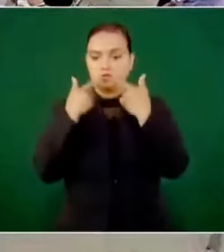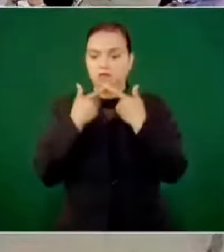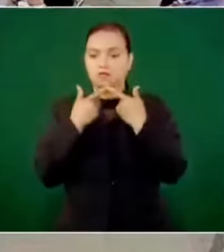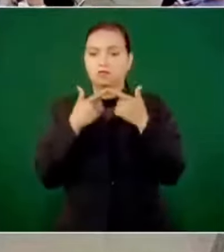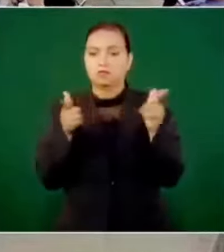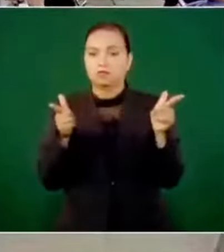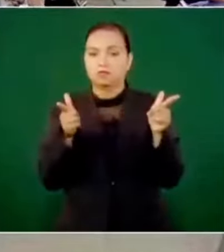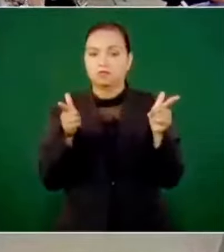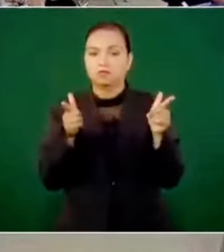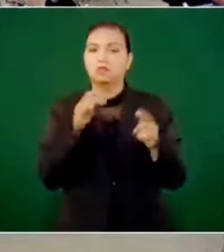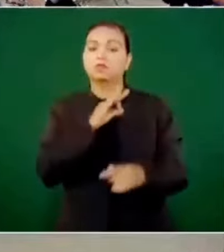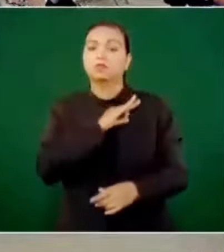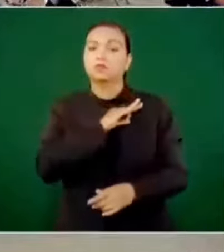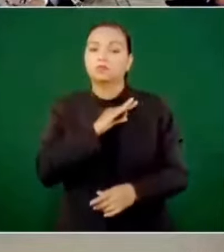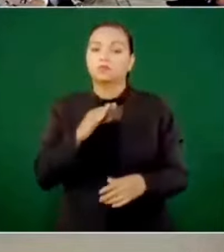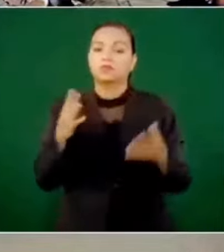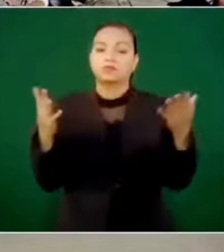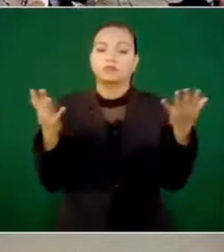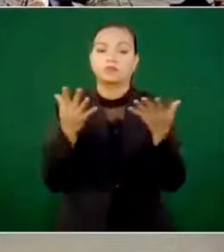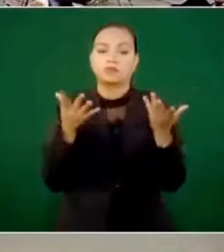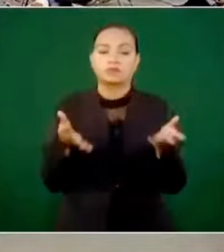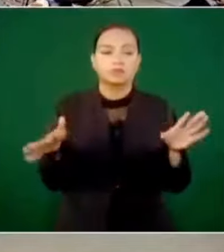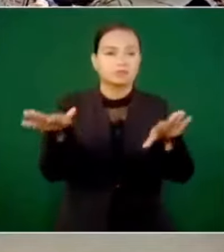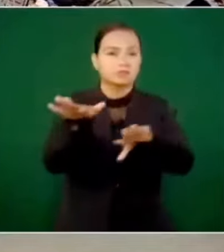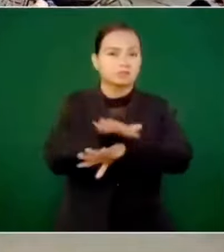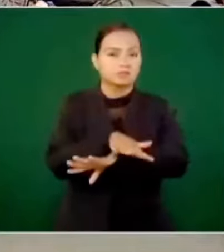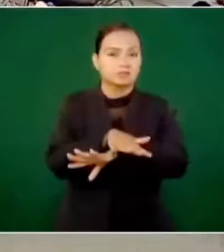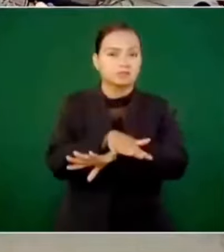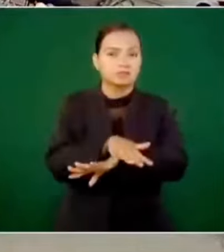puede llevar a cabo una reforma,